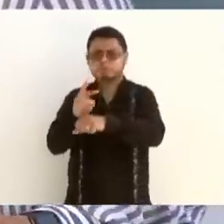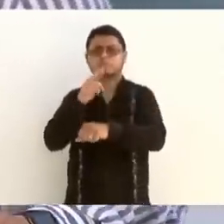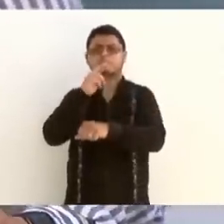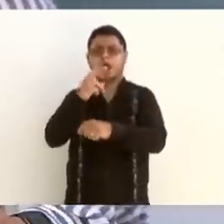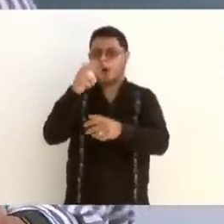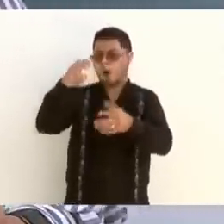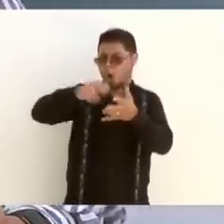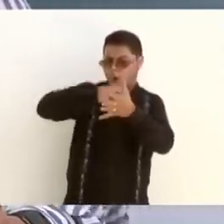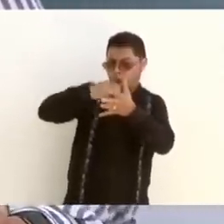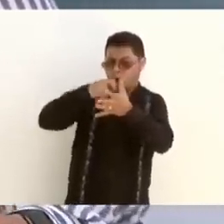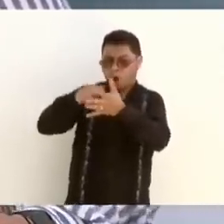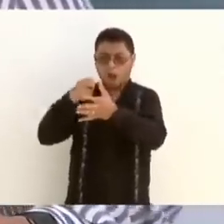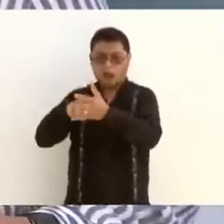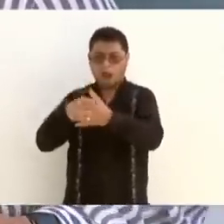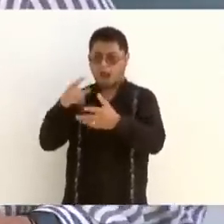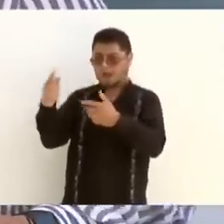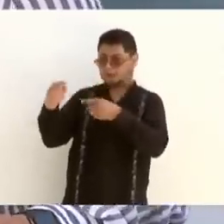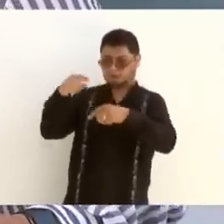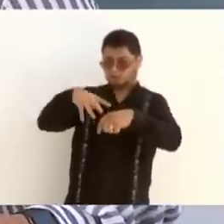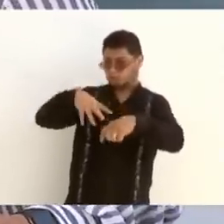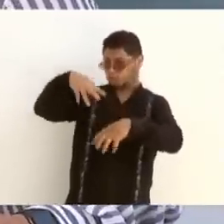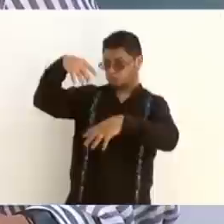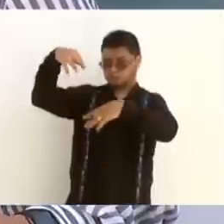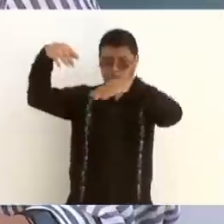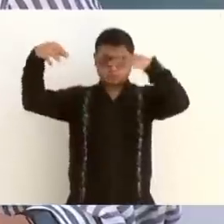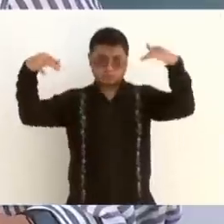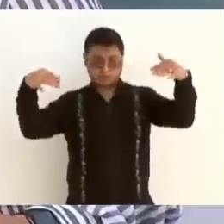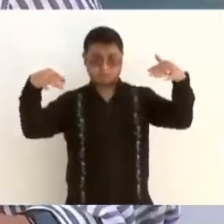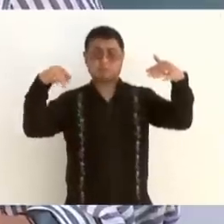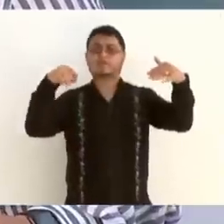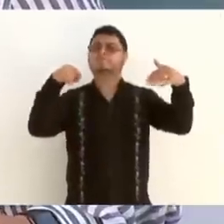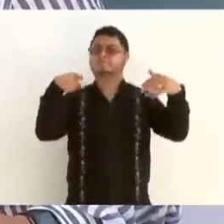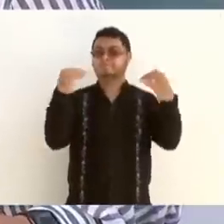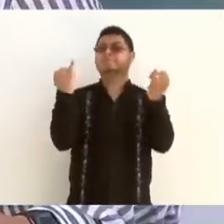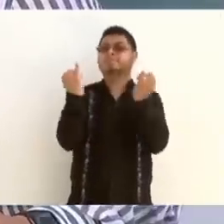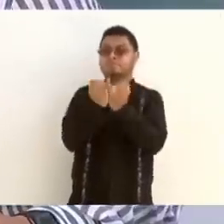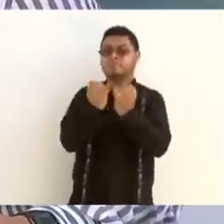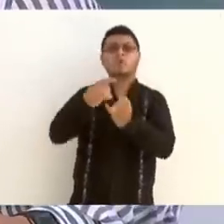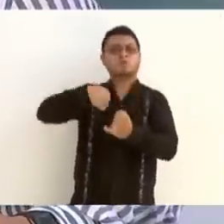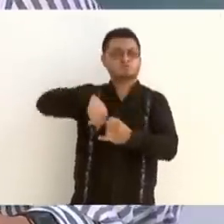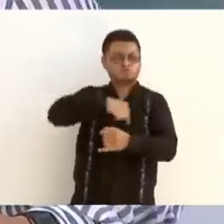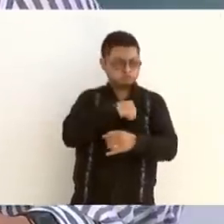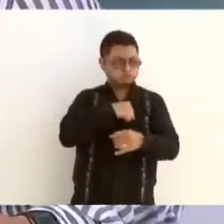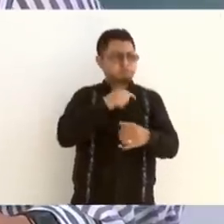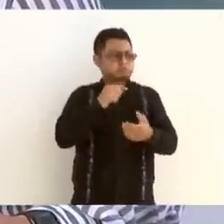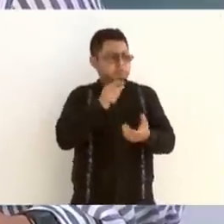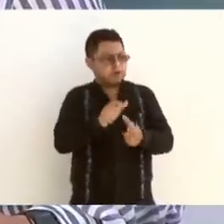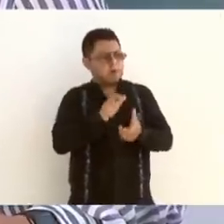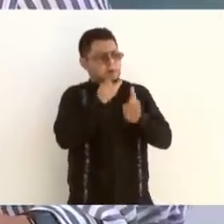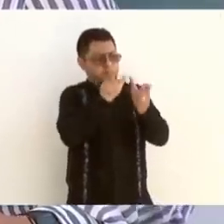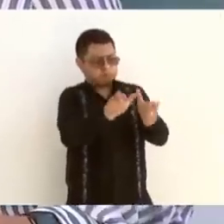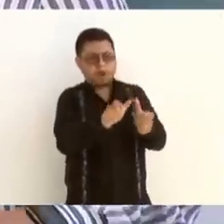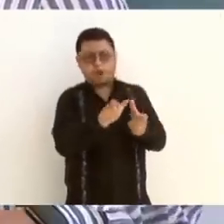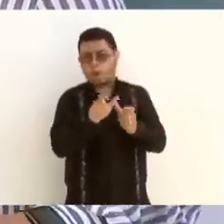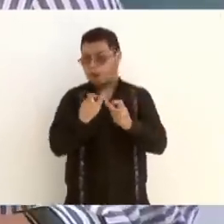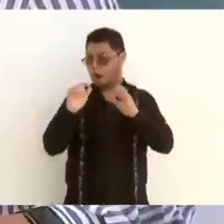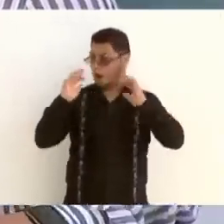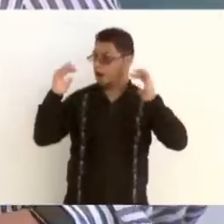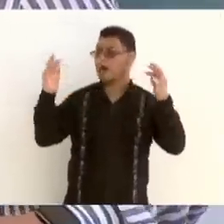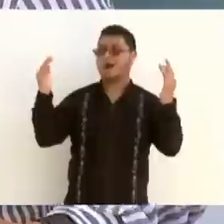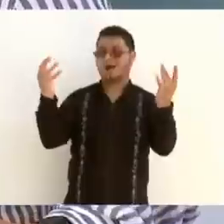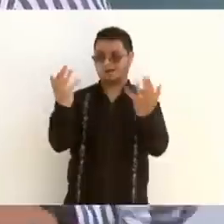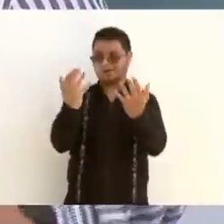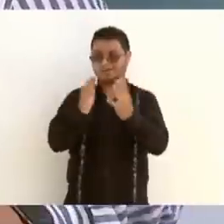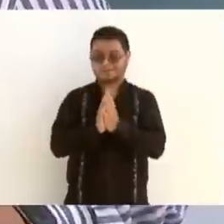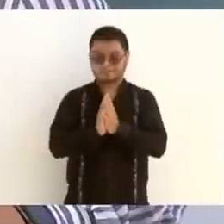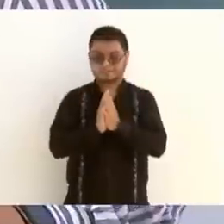paso de fauna más amplio del país. Los cargadores biológicos de la península volverán a conectarse. Además del